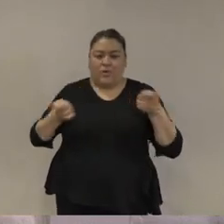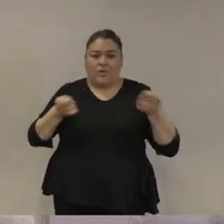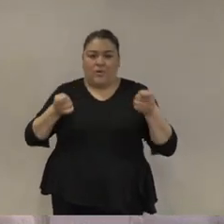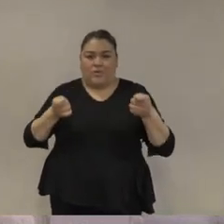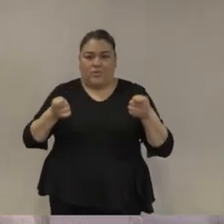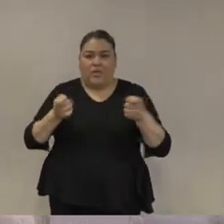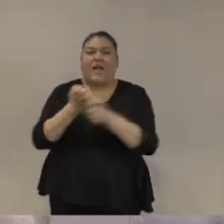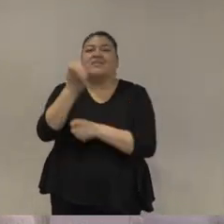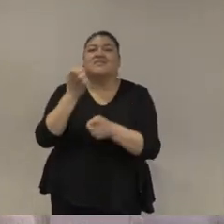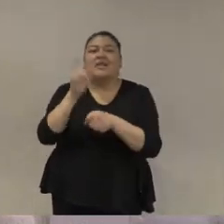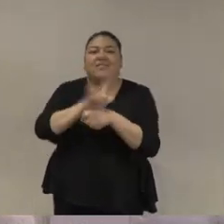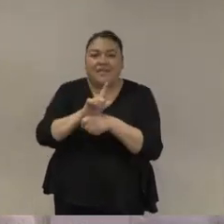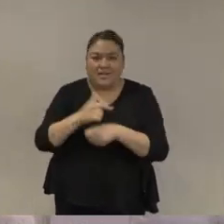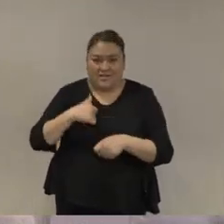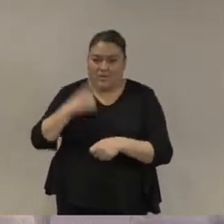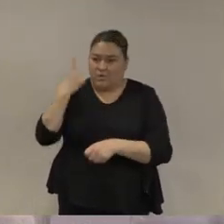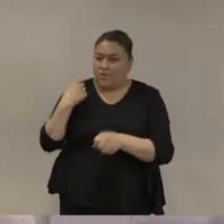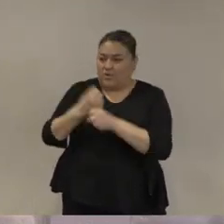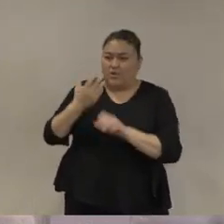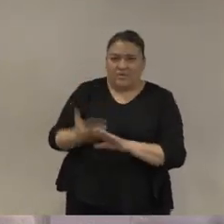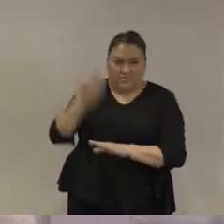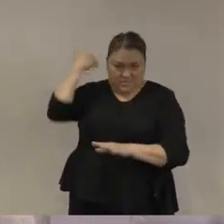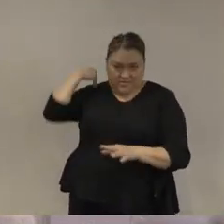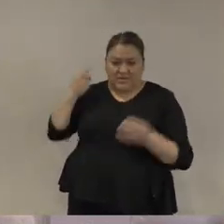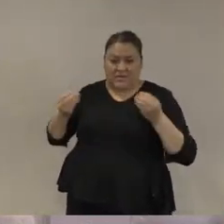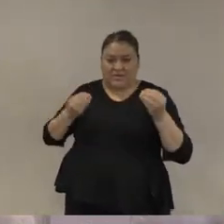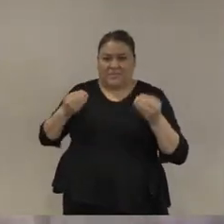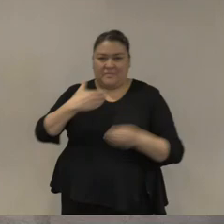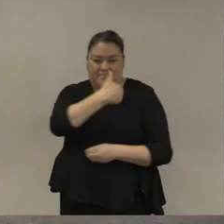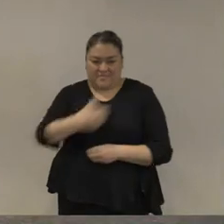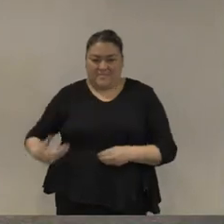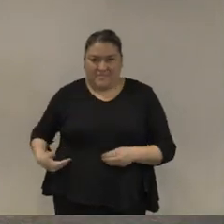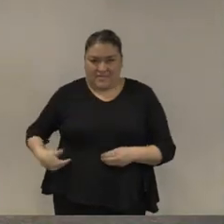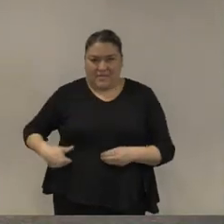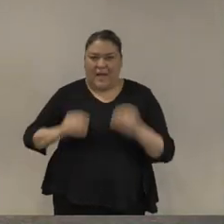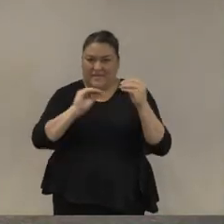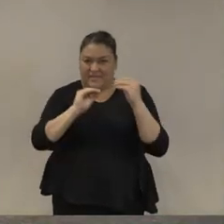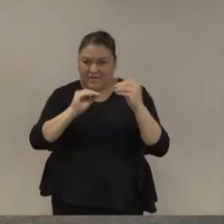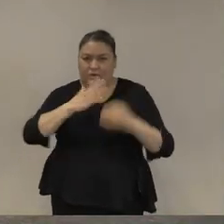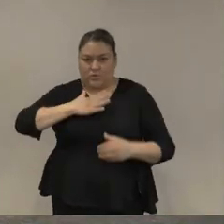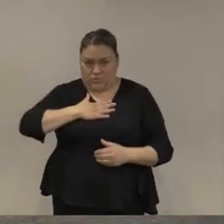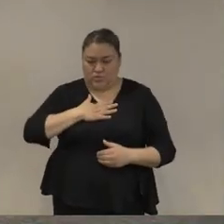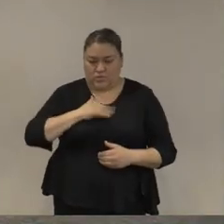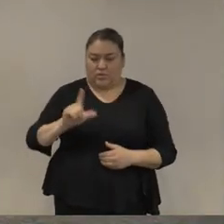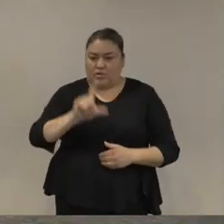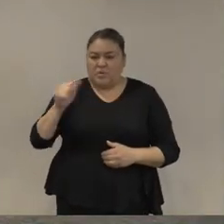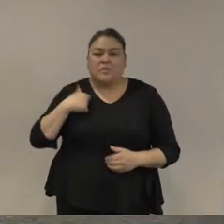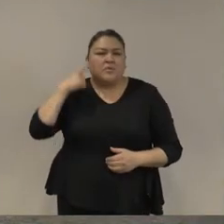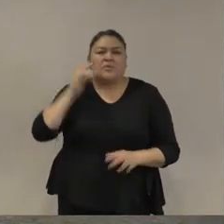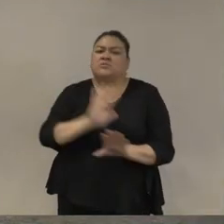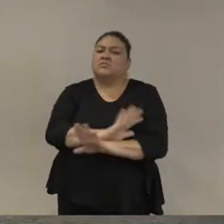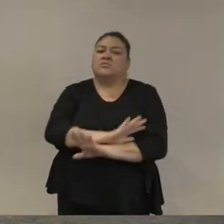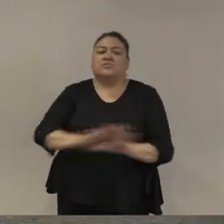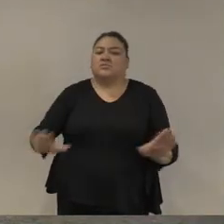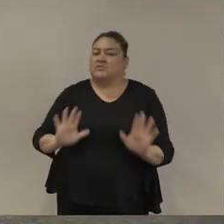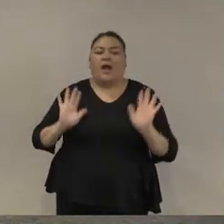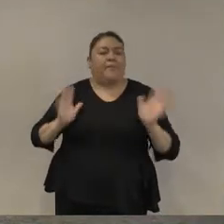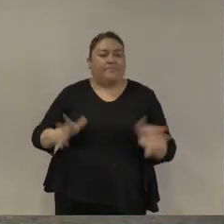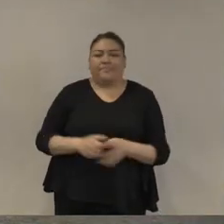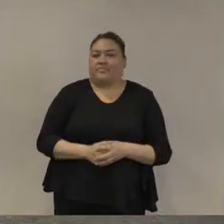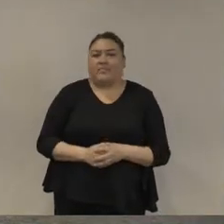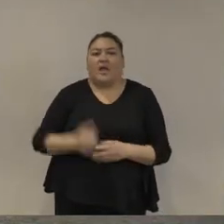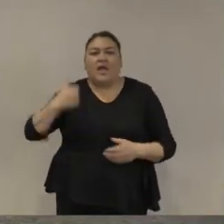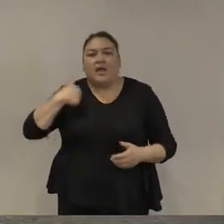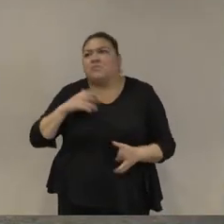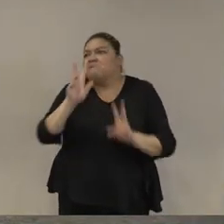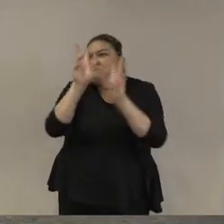local yo moderé el año pasado el debate uno de los debates a la presidencia de la república y yo había pensado que eso iba a ser como lo más tenso que me iba a tocar en